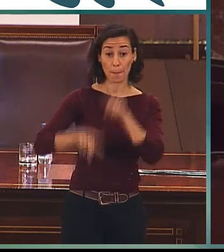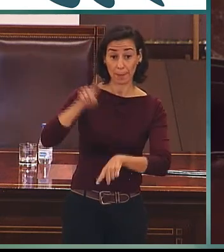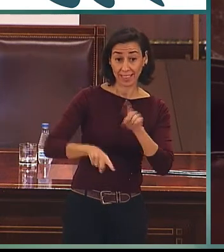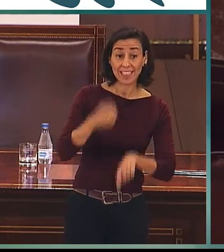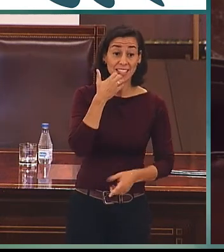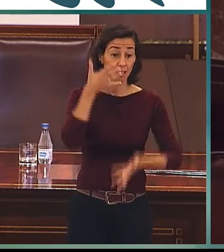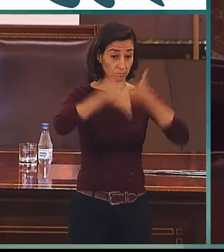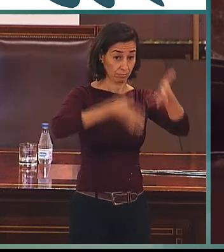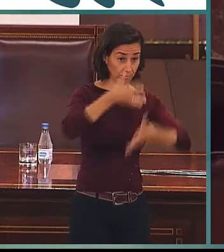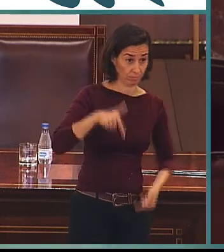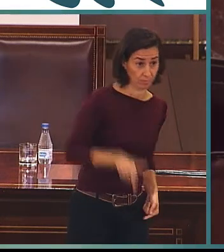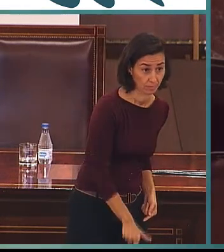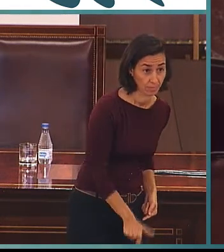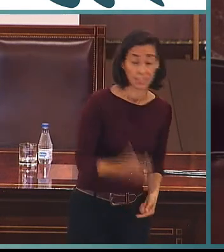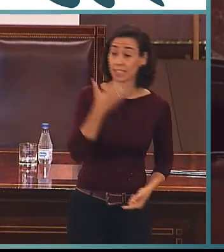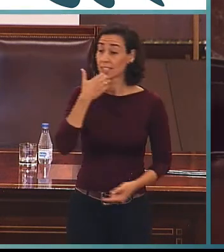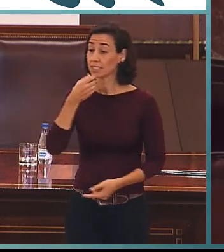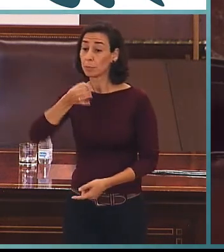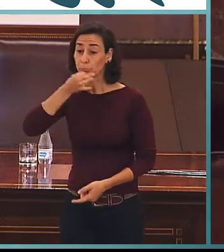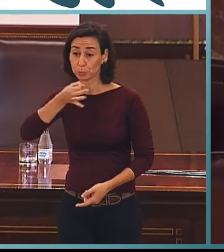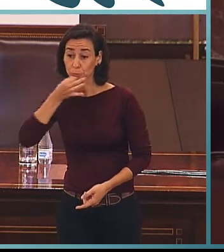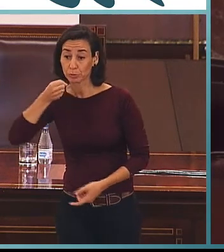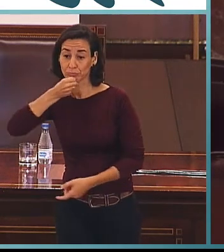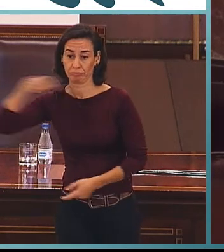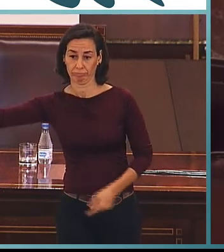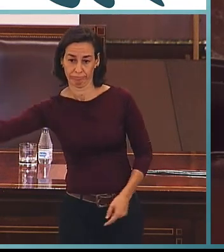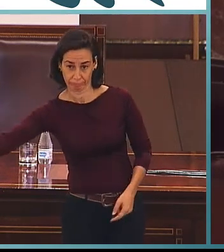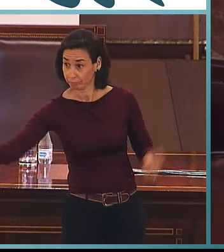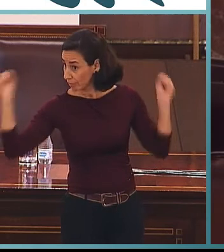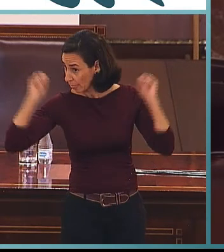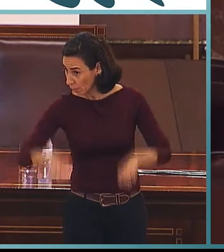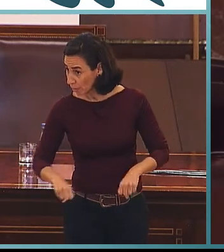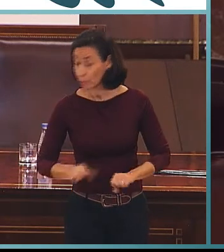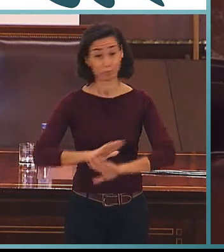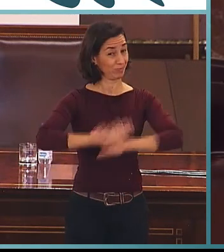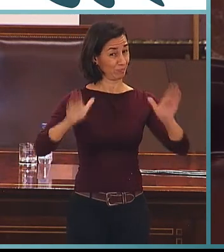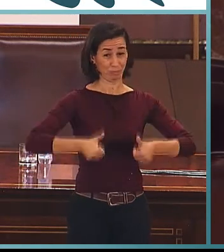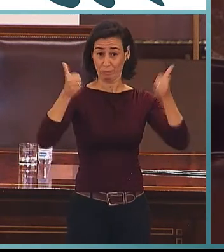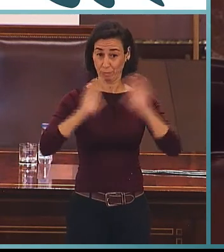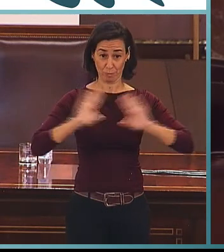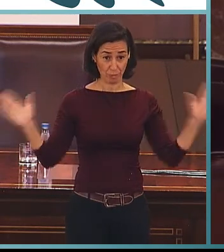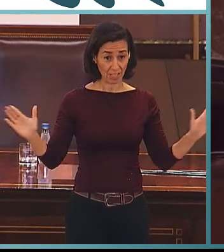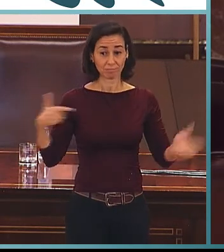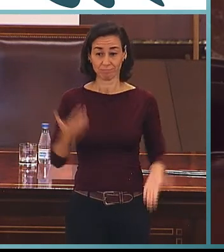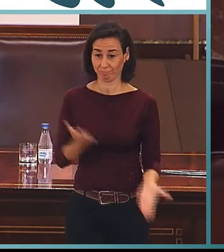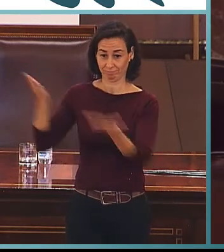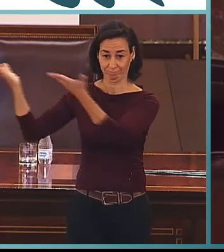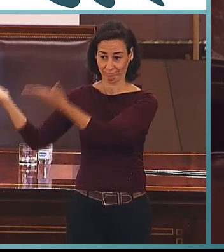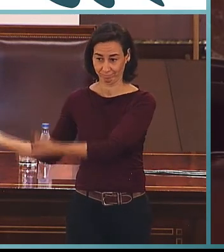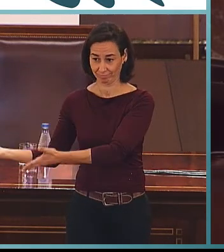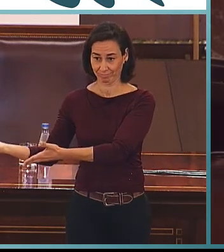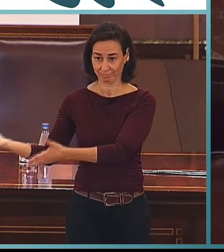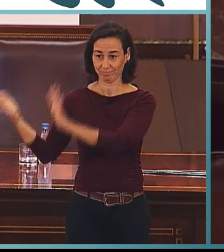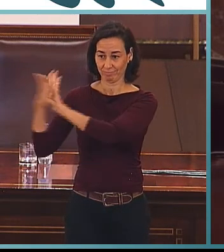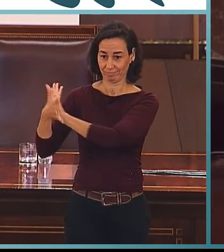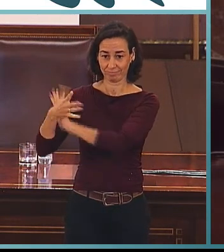de signante o de persona que va a utilizar el micrófono. ¿De acuerdo? Y sin más, ya le paso la palabra a